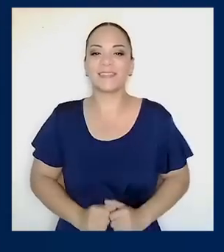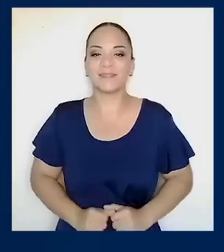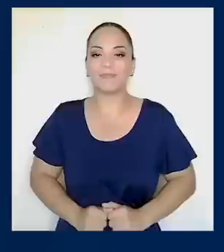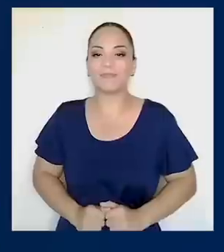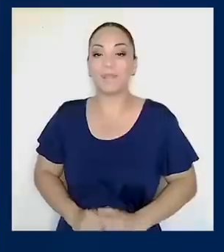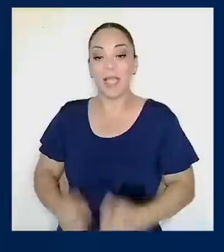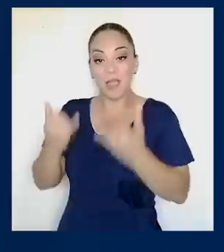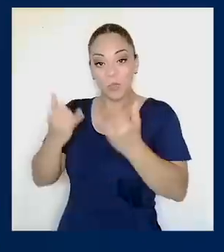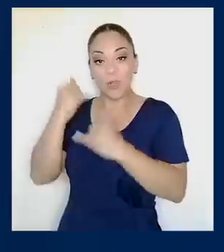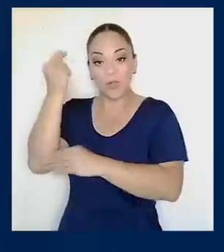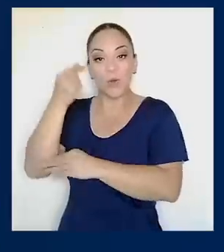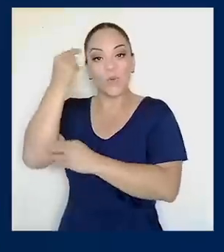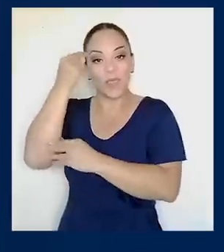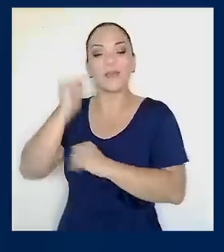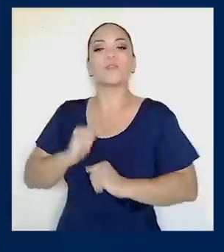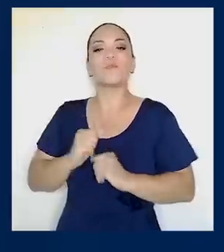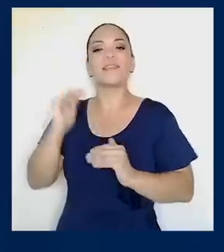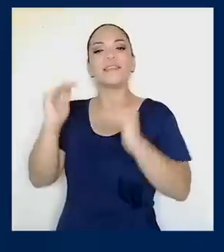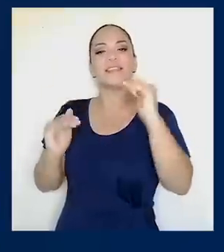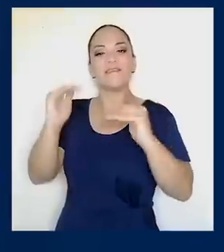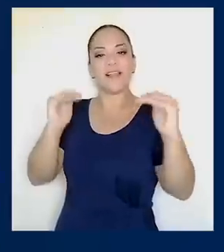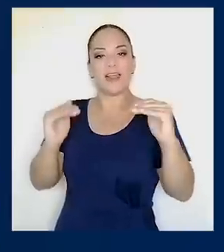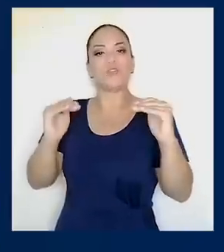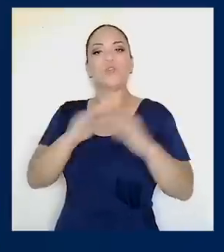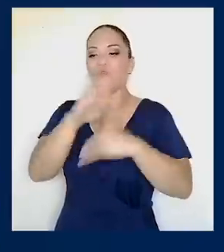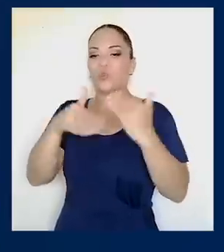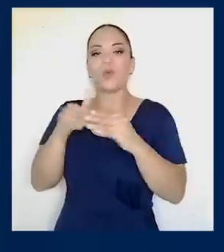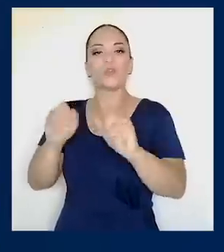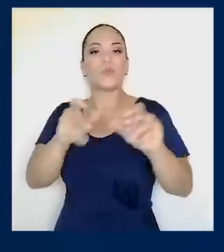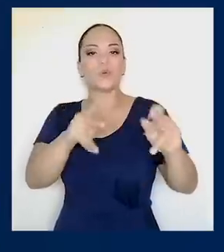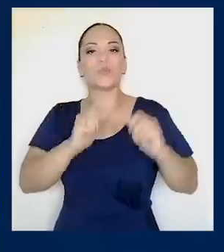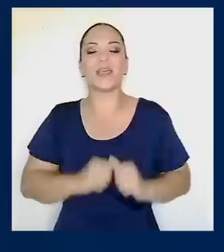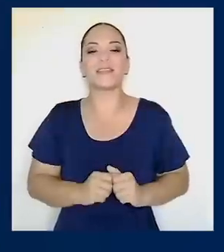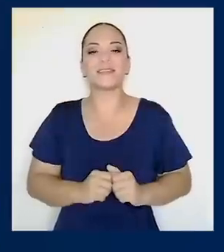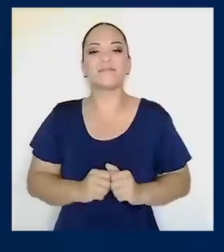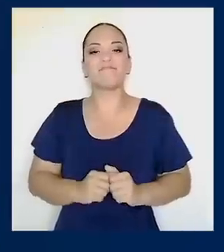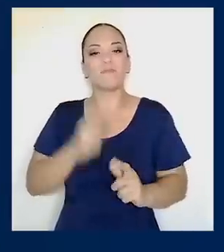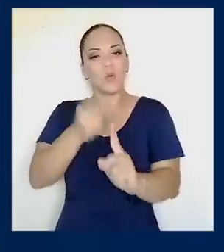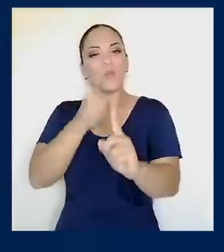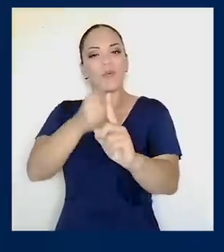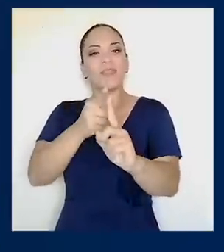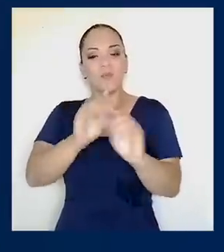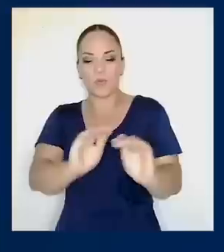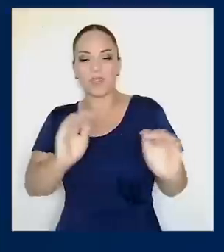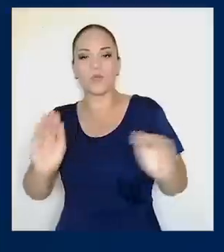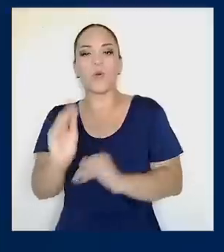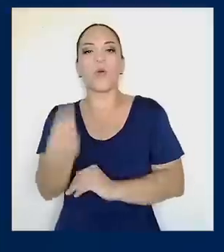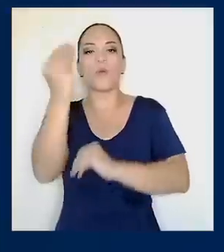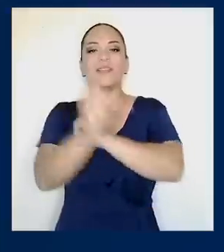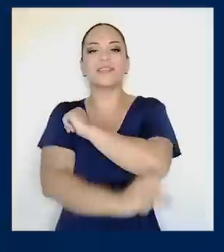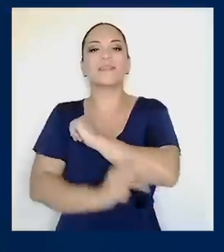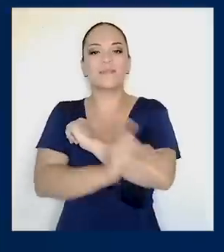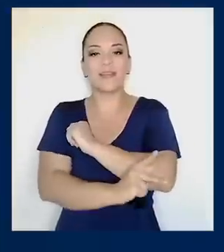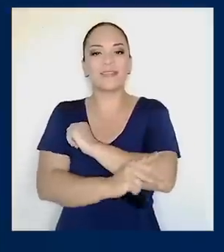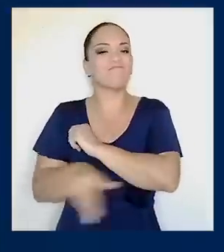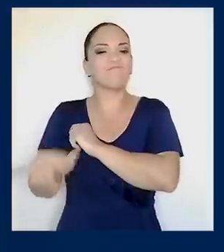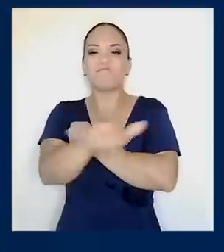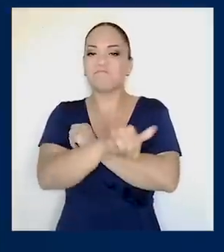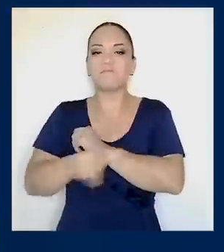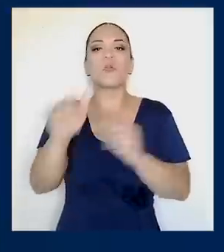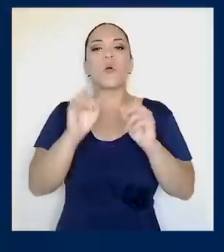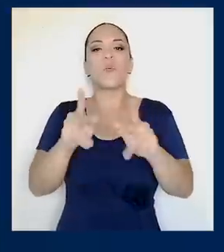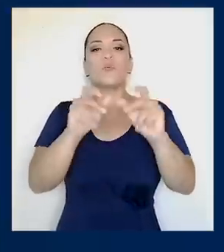La actual administración está nivelando la cancha para que todos los niños y jóvenes de Costa Rica